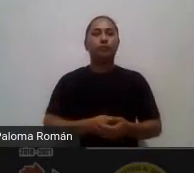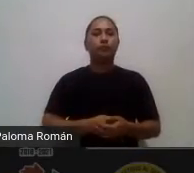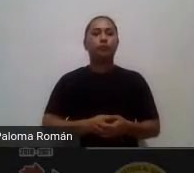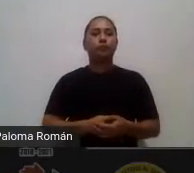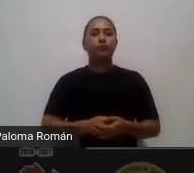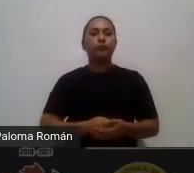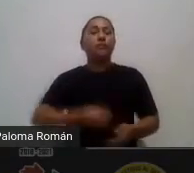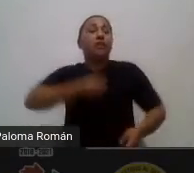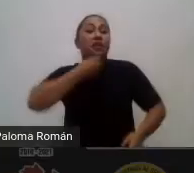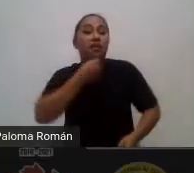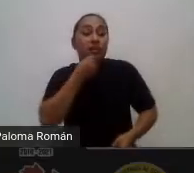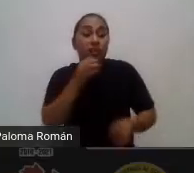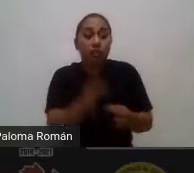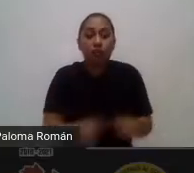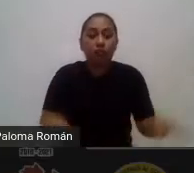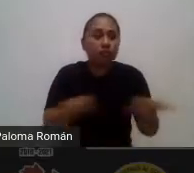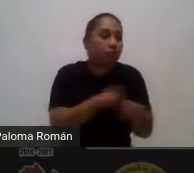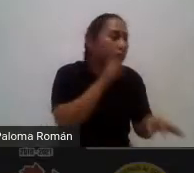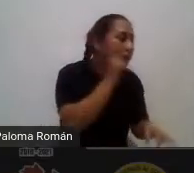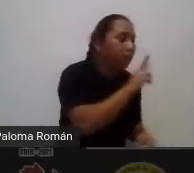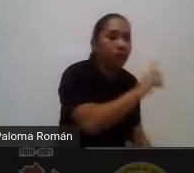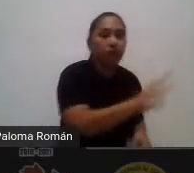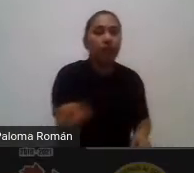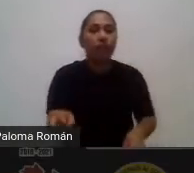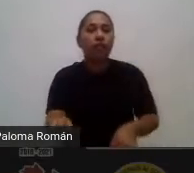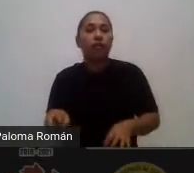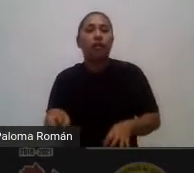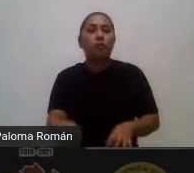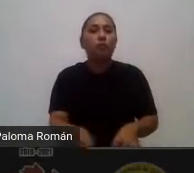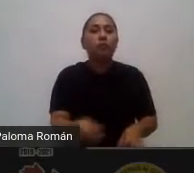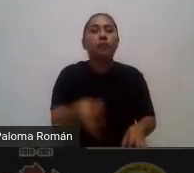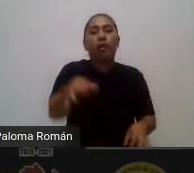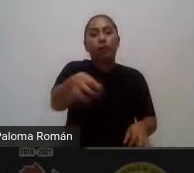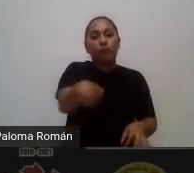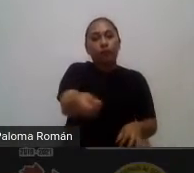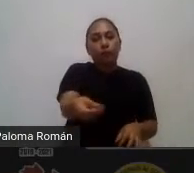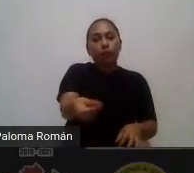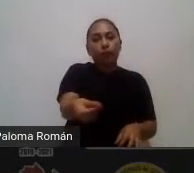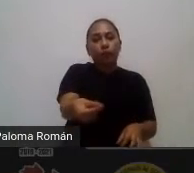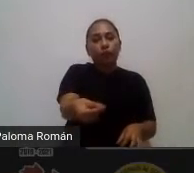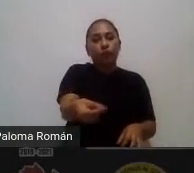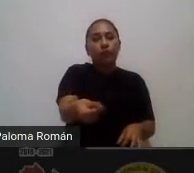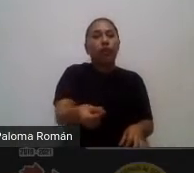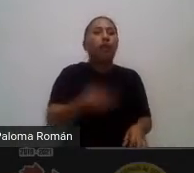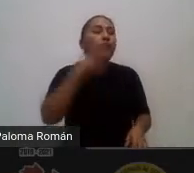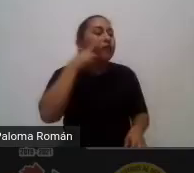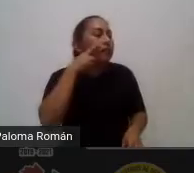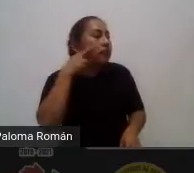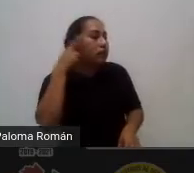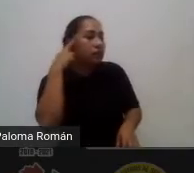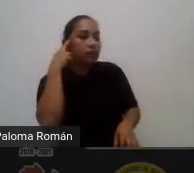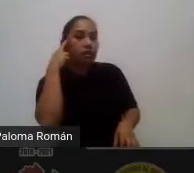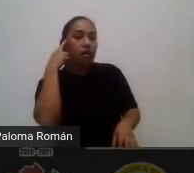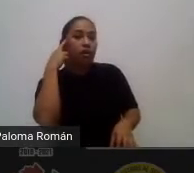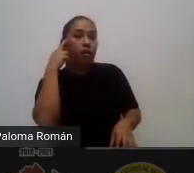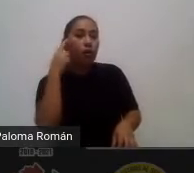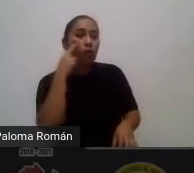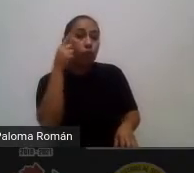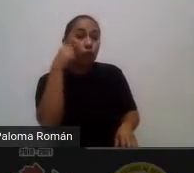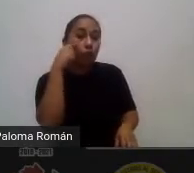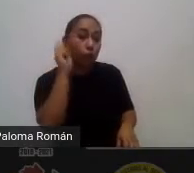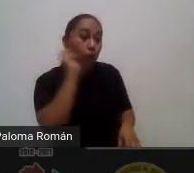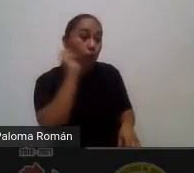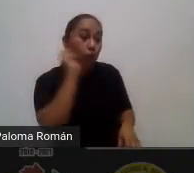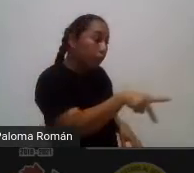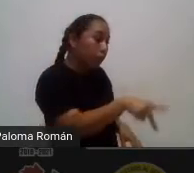niños interesados en los gatitos y en los perritos callejeros no me dejarán mentir los encuentras en preescolar y los encuentras